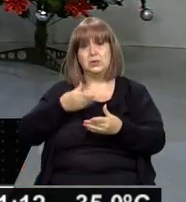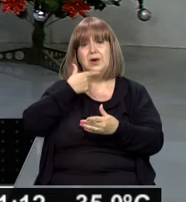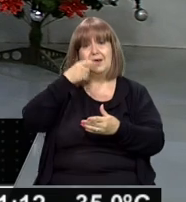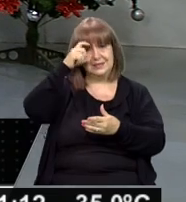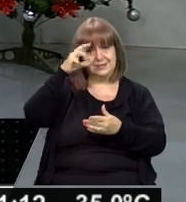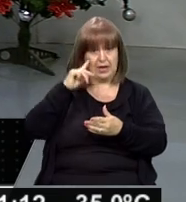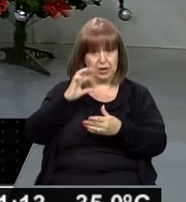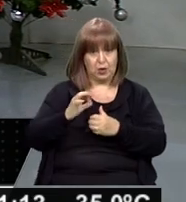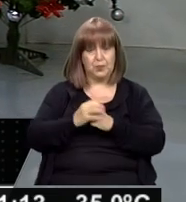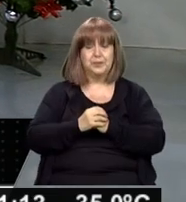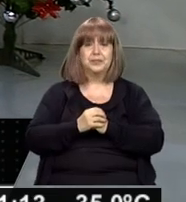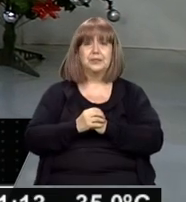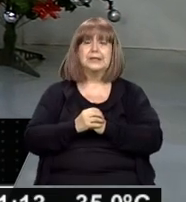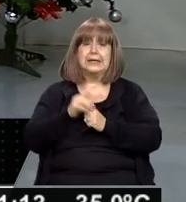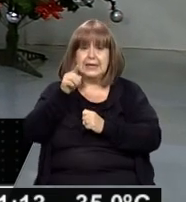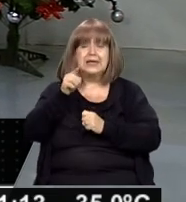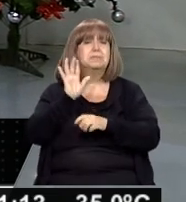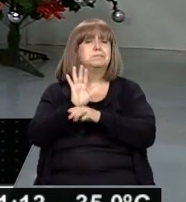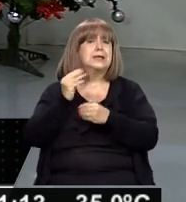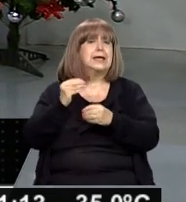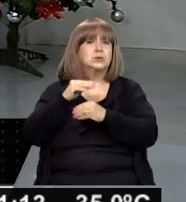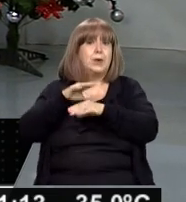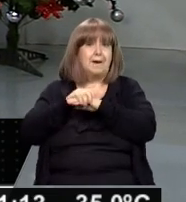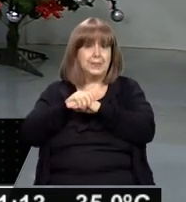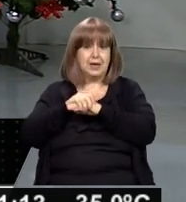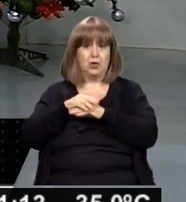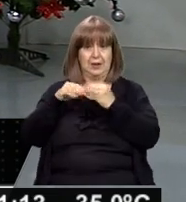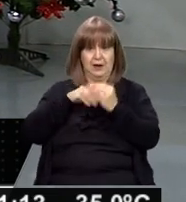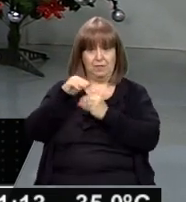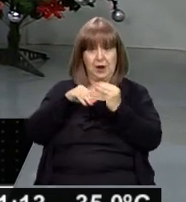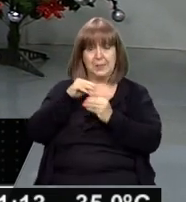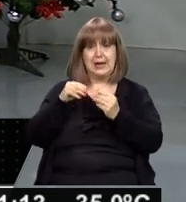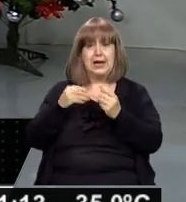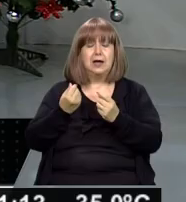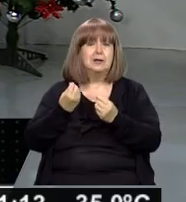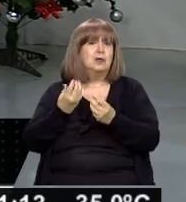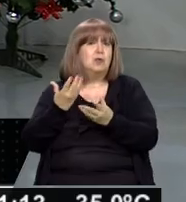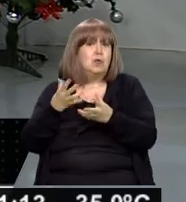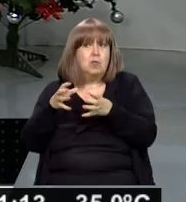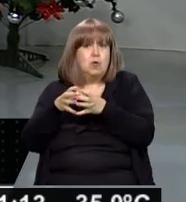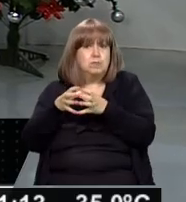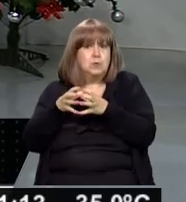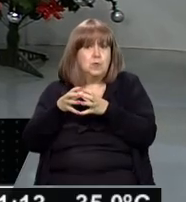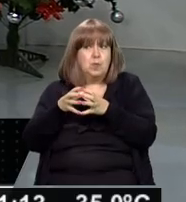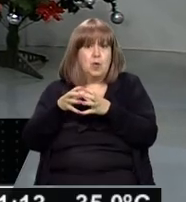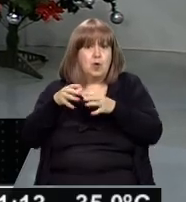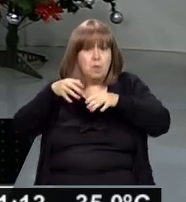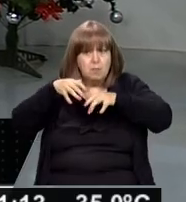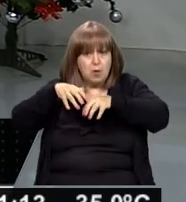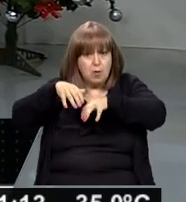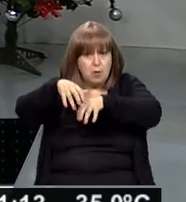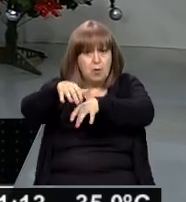Bueno, ahí estábamos escuchando a un amigo de la familia donde relataba acerca de cómo se habían formado y para